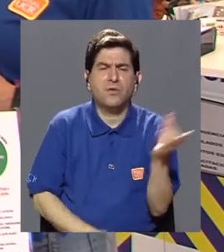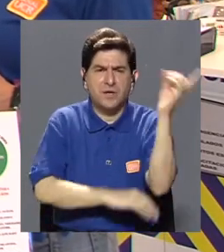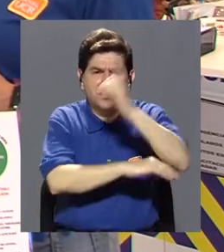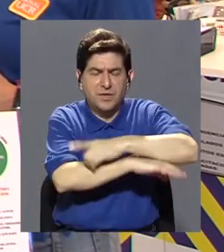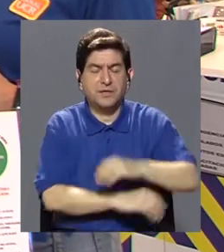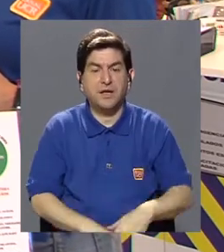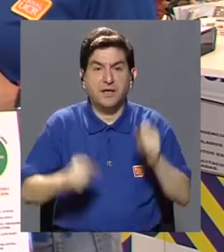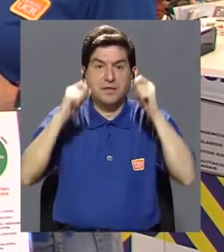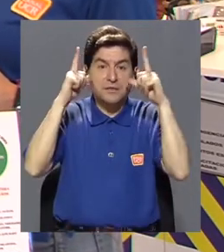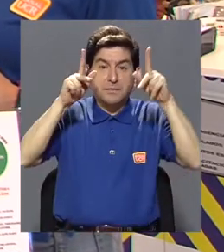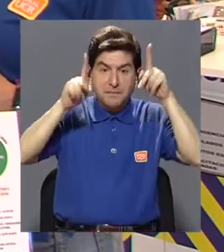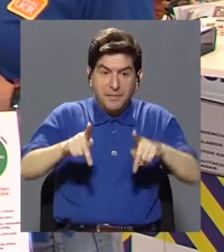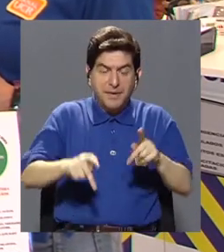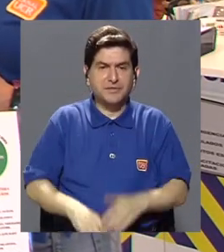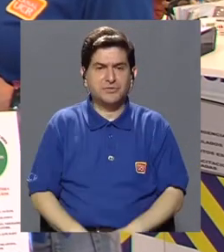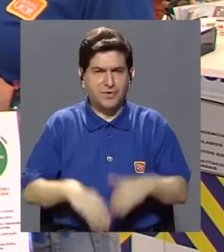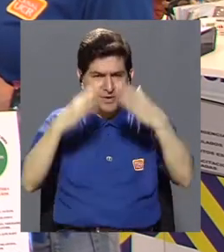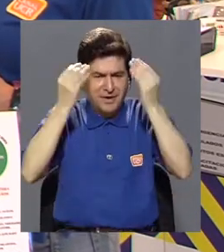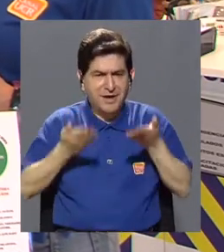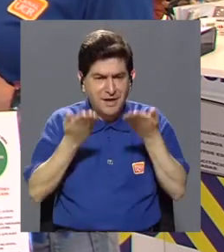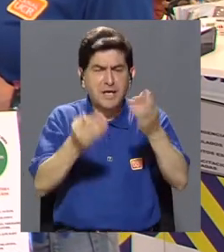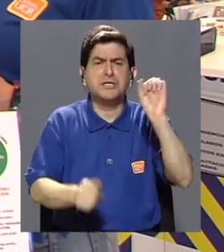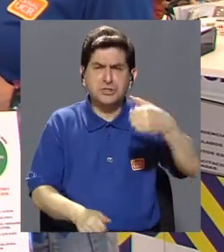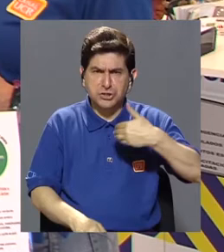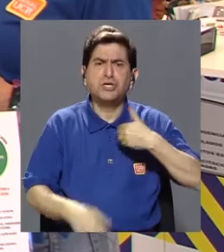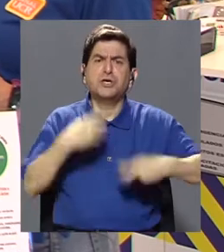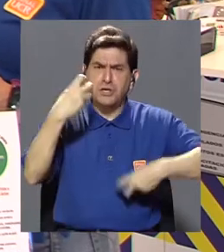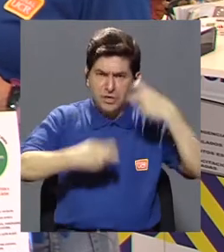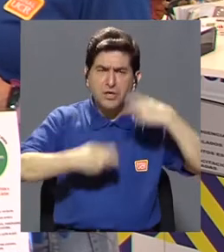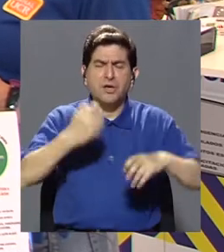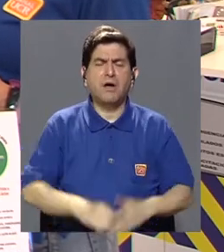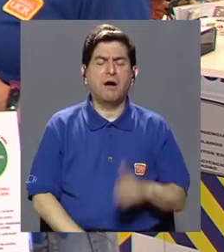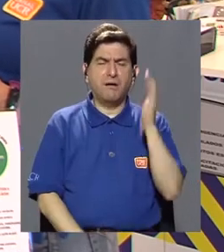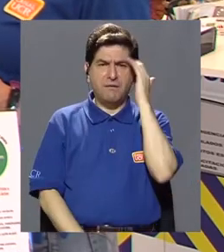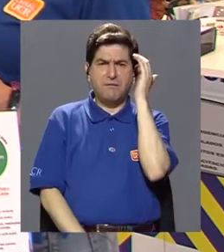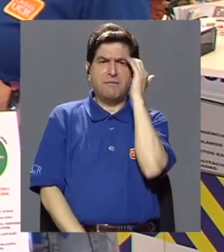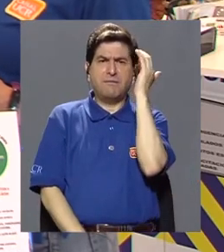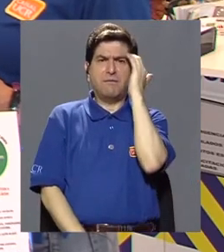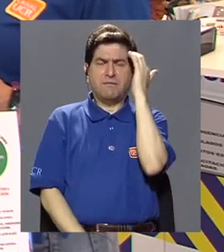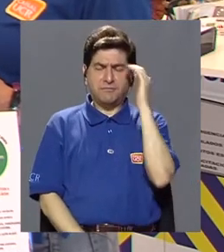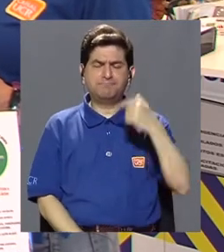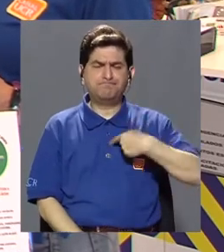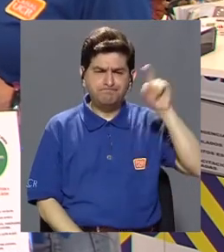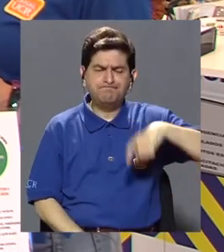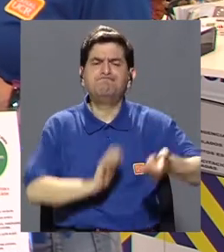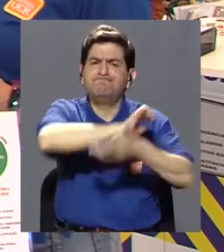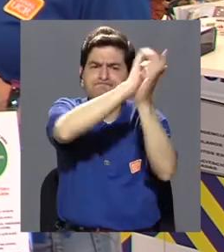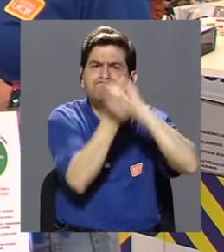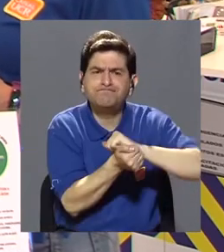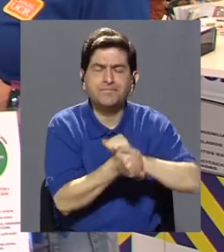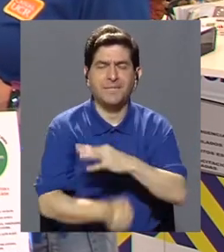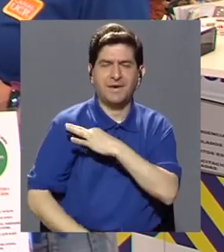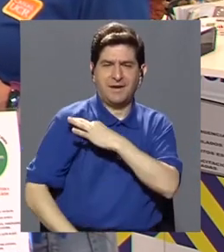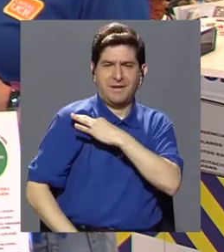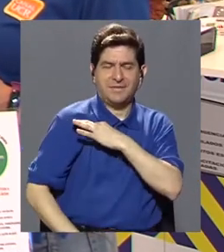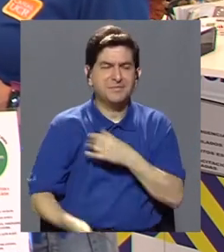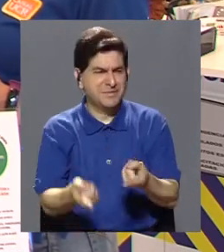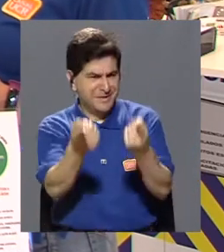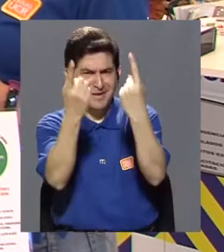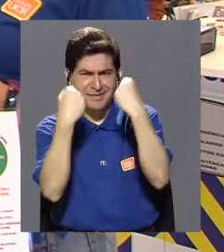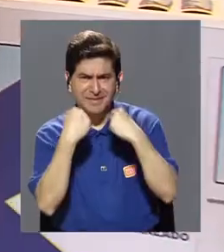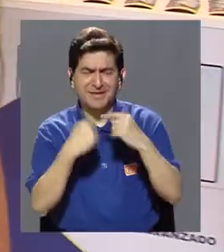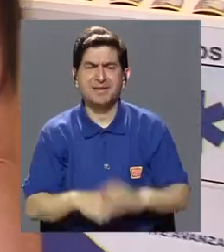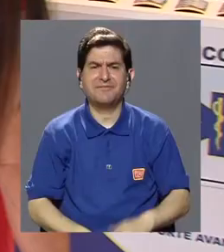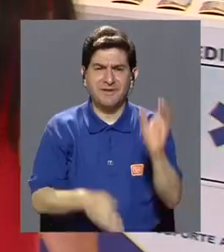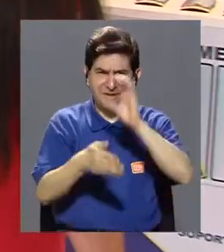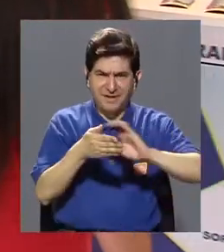impresiona. Cuando al paciente se le da el dato, dice, sí, tengo un problema, hacen conciencia y sí, tengo que hacer un cambio. Entonces, los invitamos a que se acerque